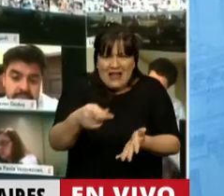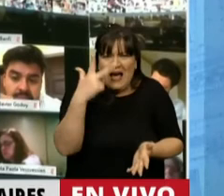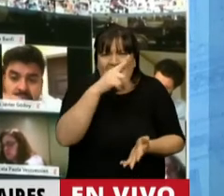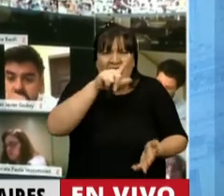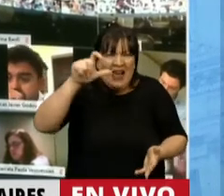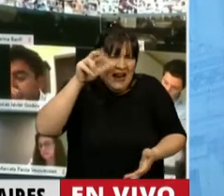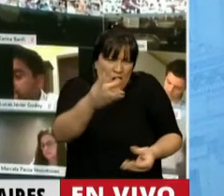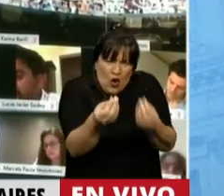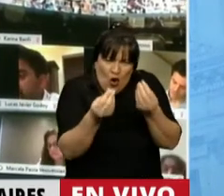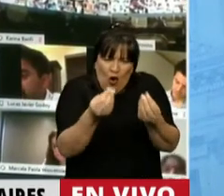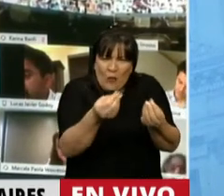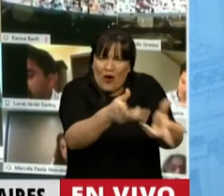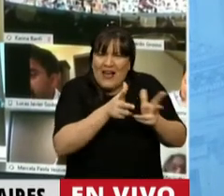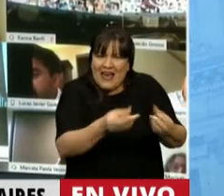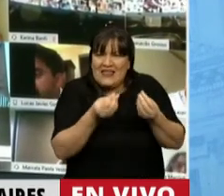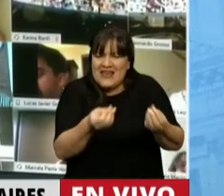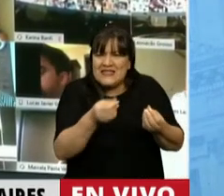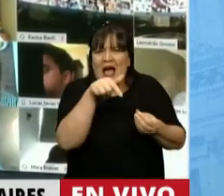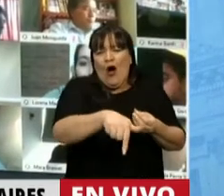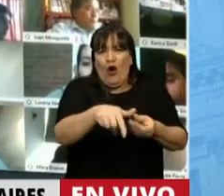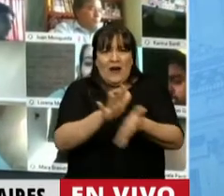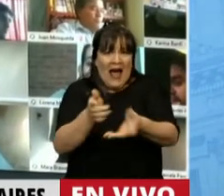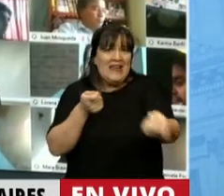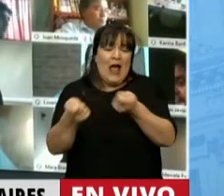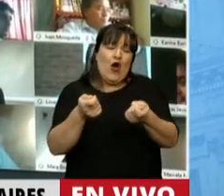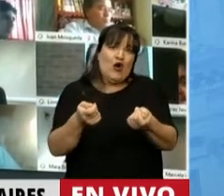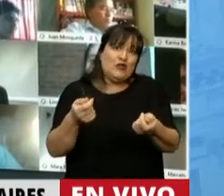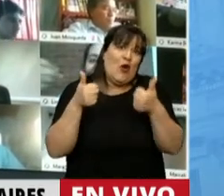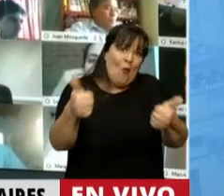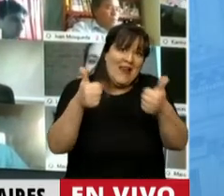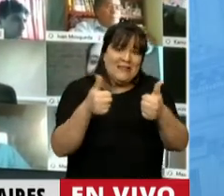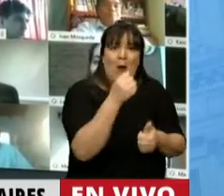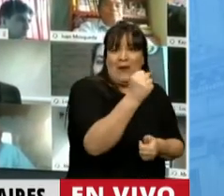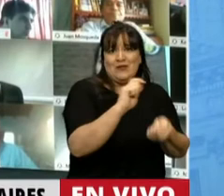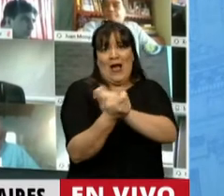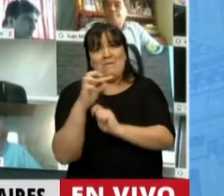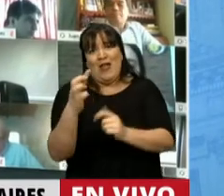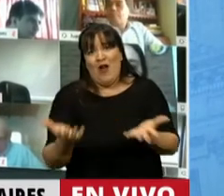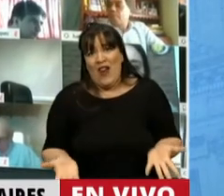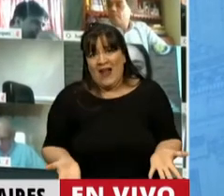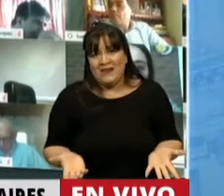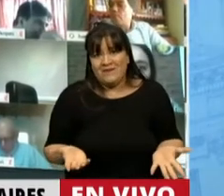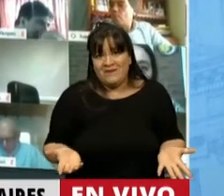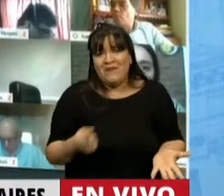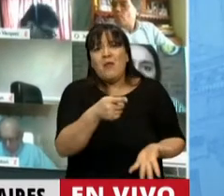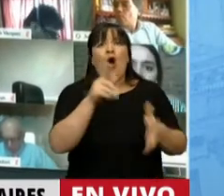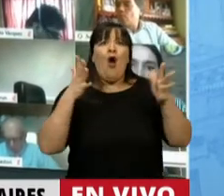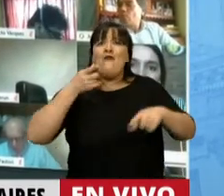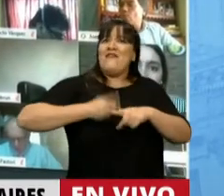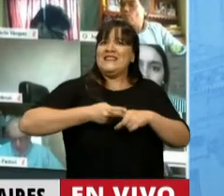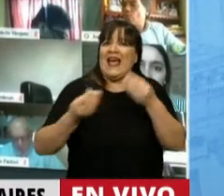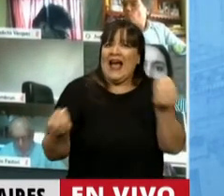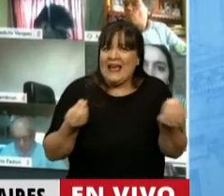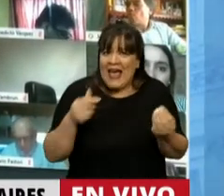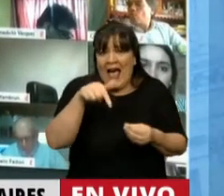van a fugar si los están pasando a un negocio que es fenomenal? No sé qué es lo que tienen que festejar. Le